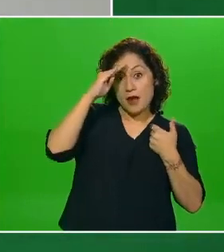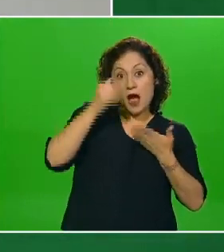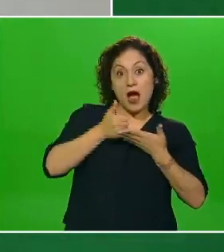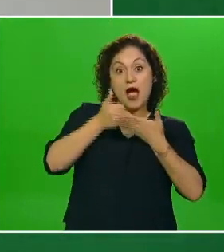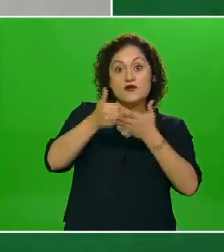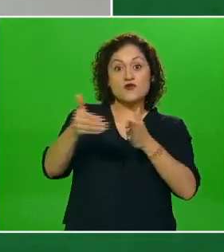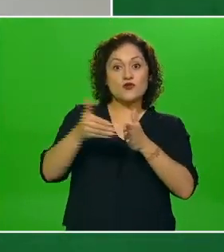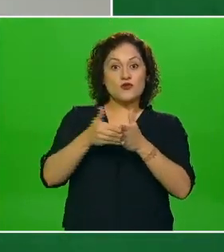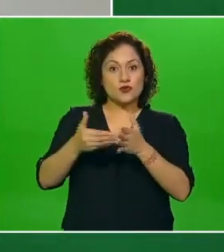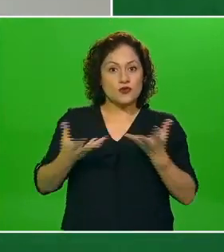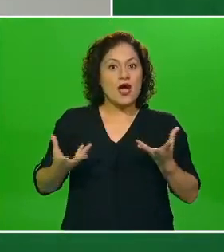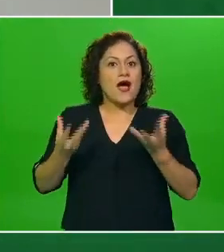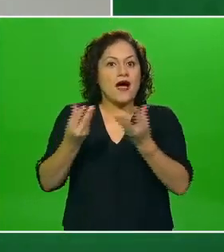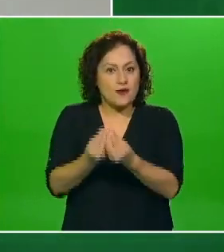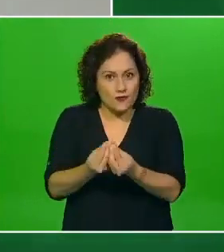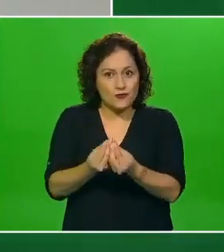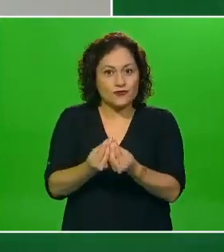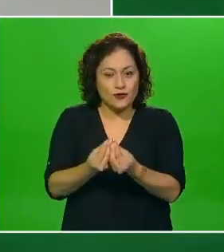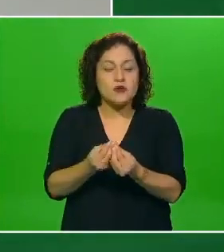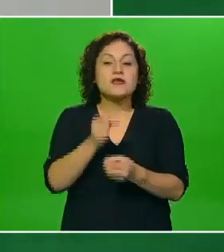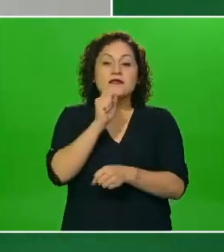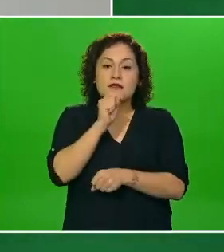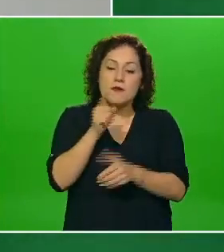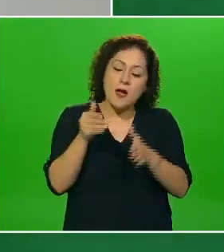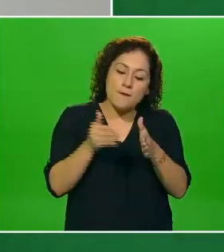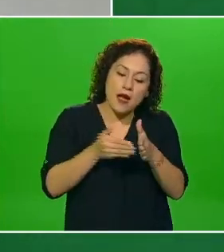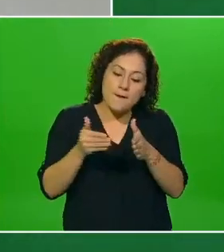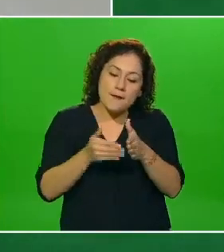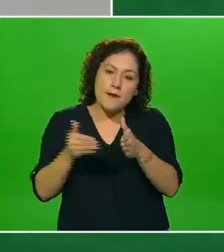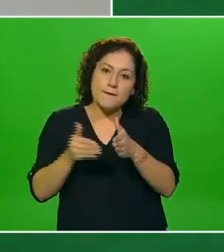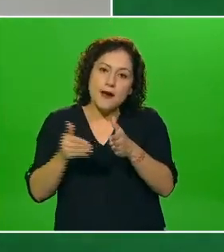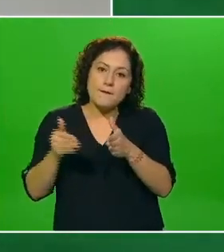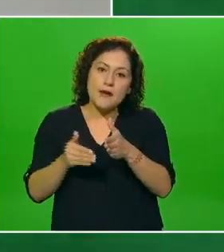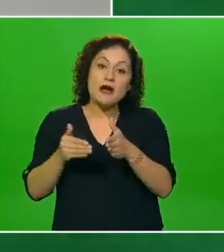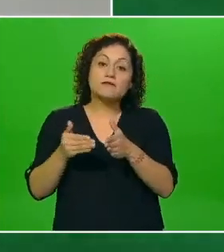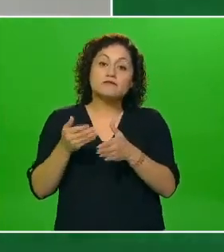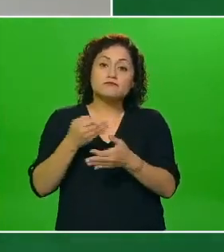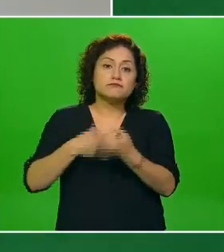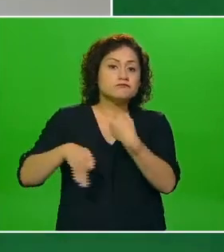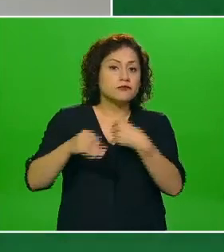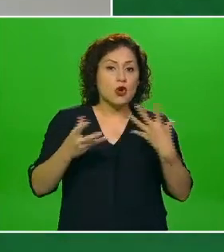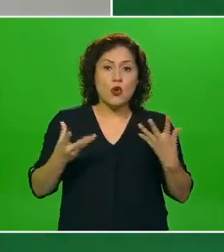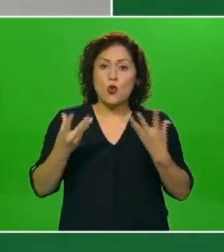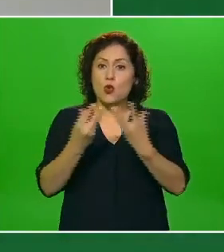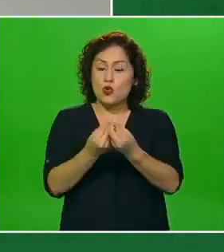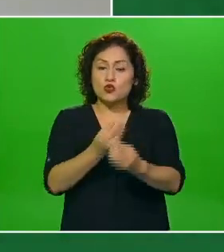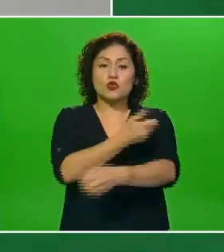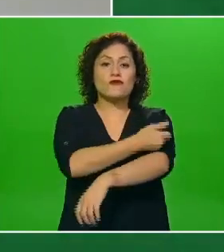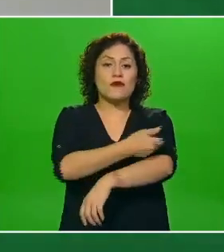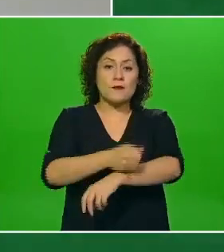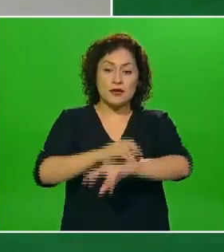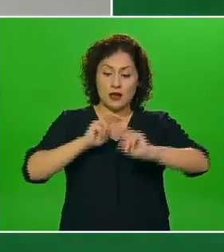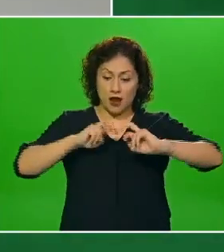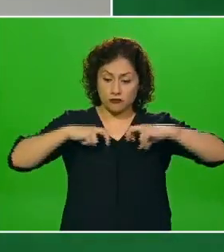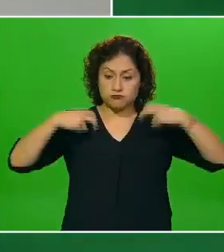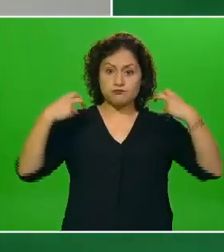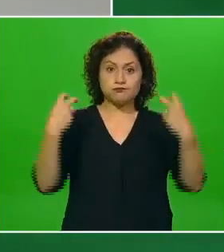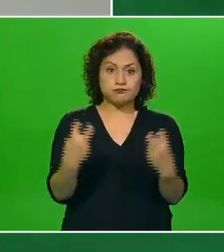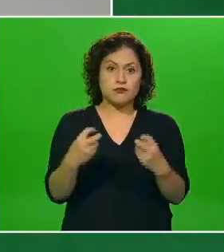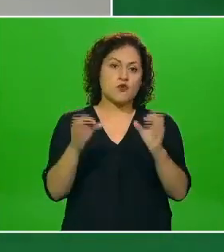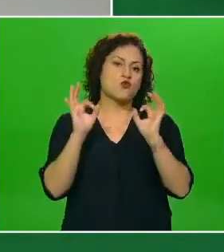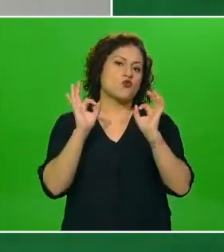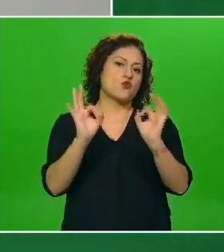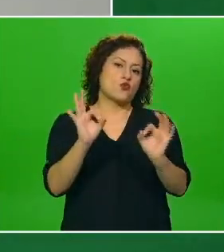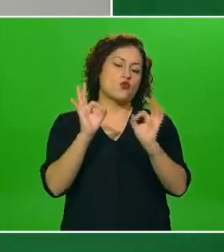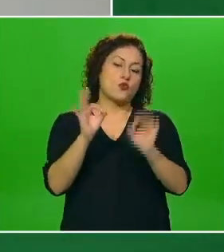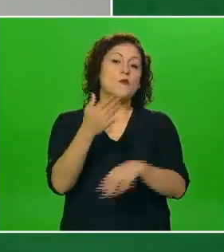acortamos los tiempos de preparación y todos juntos bueno comer todos juntos es una forma excelente también